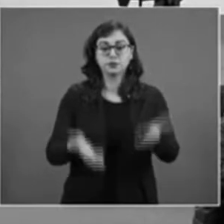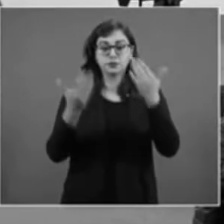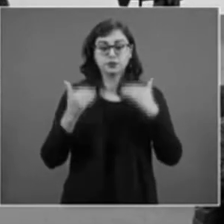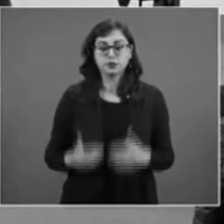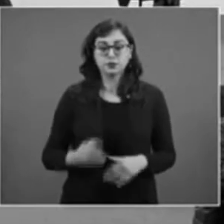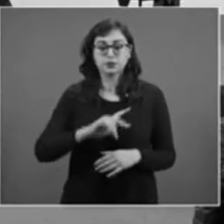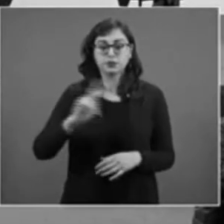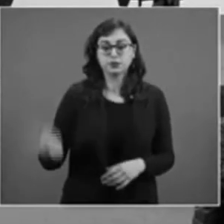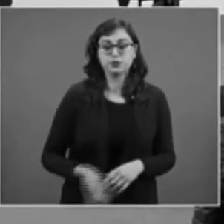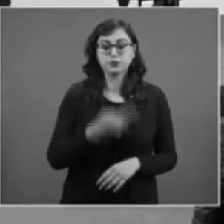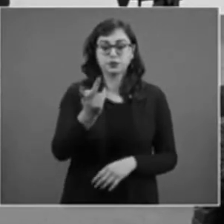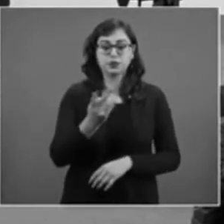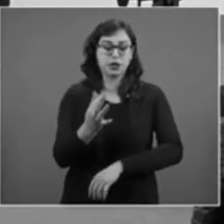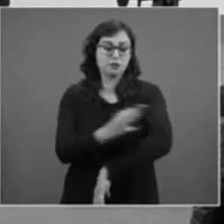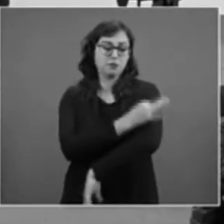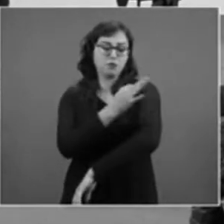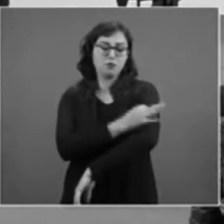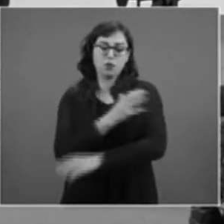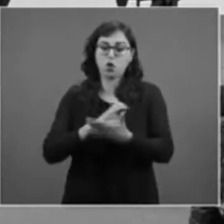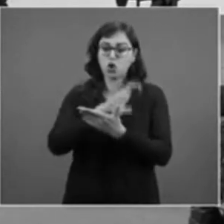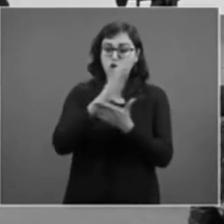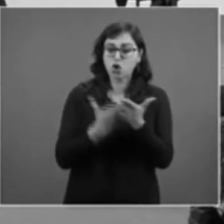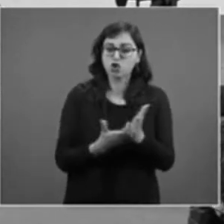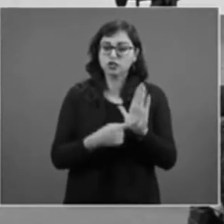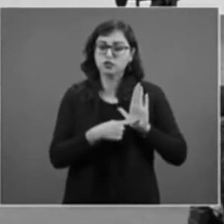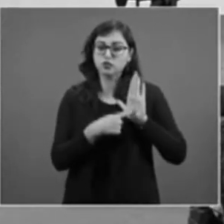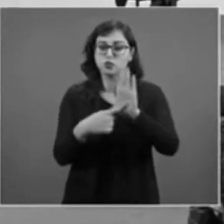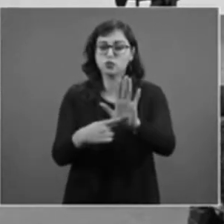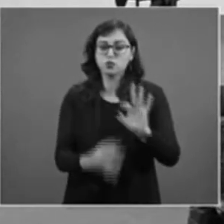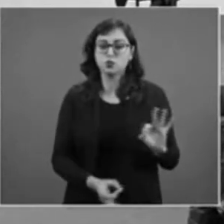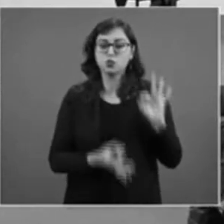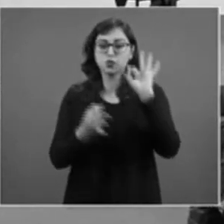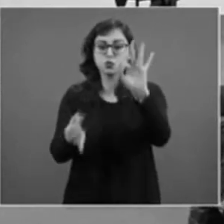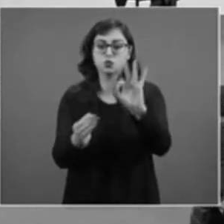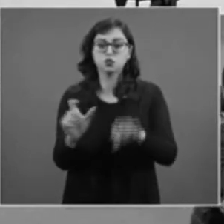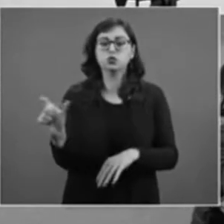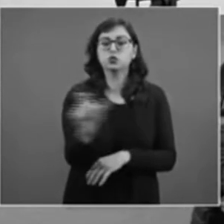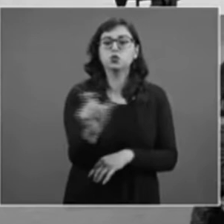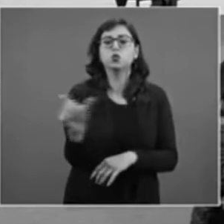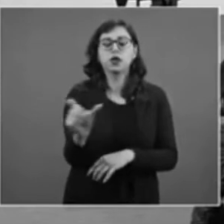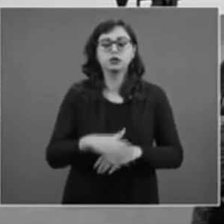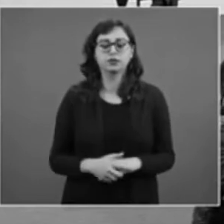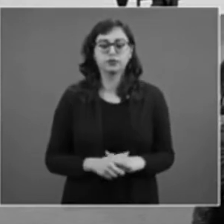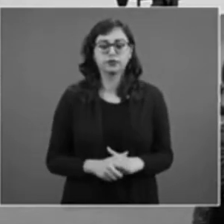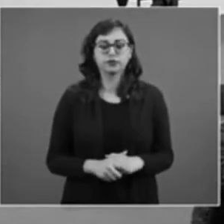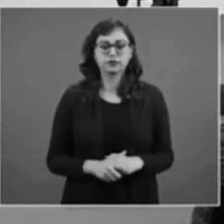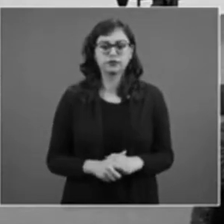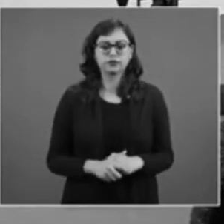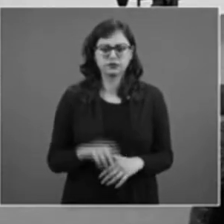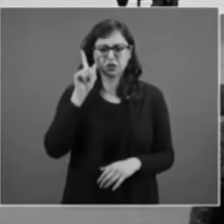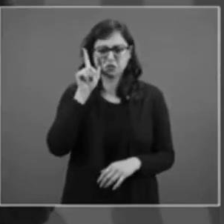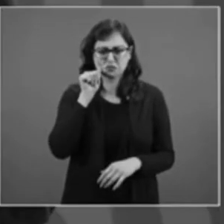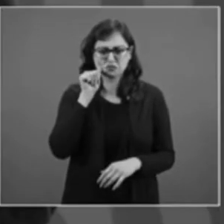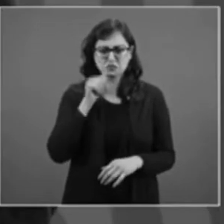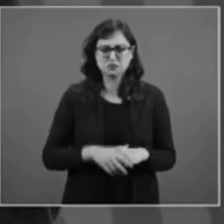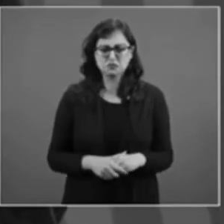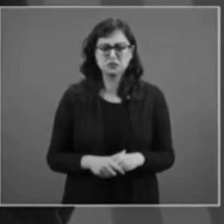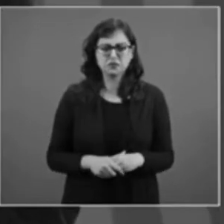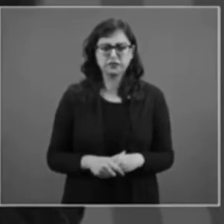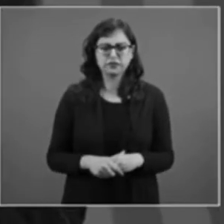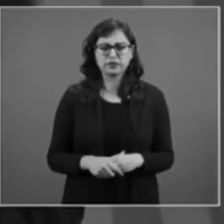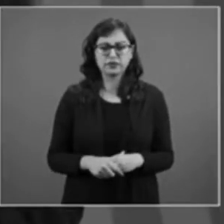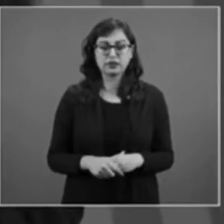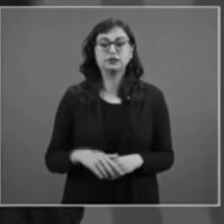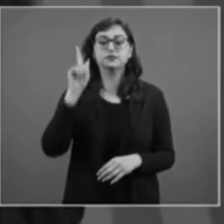contratos, ¿cuándo se harían públicos? ¿En qué momento de las vacunas del COVID-19 que también se reservaron? Mañana, sí, que va a ser